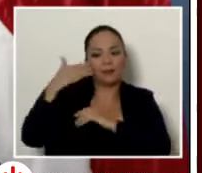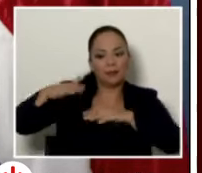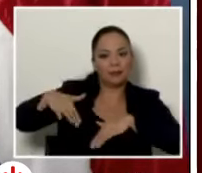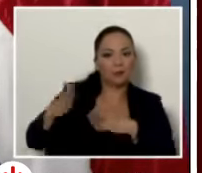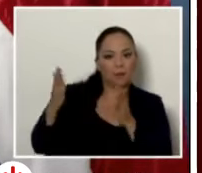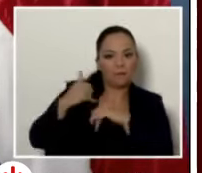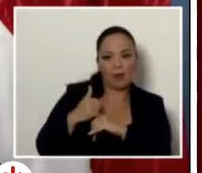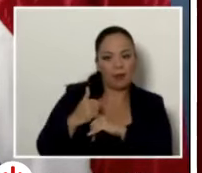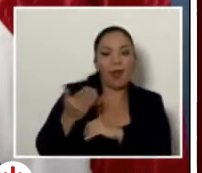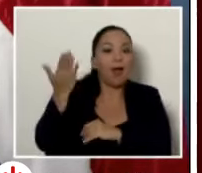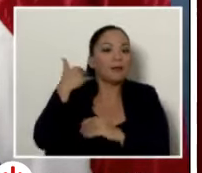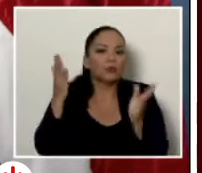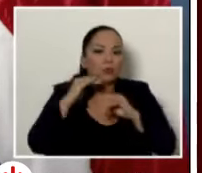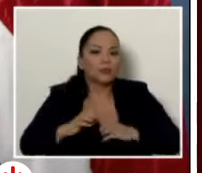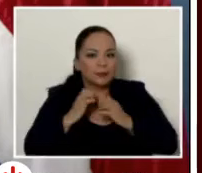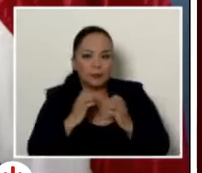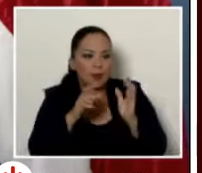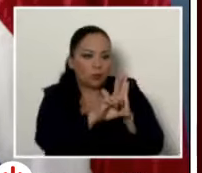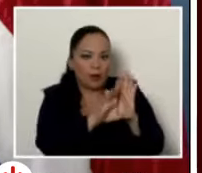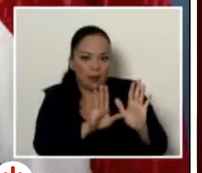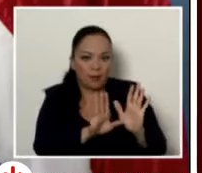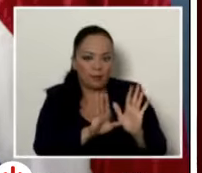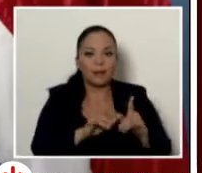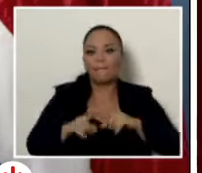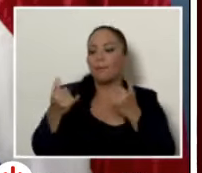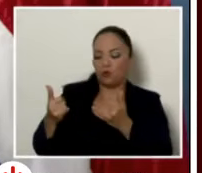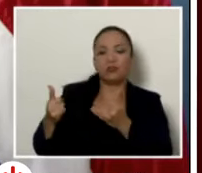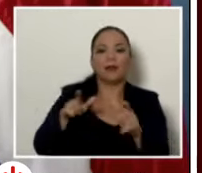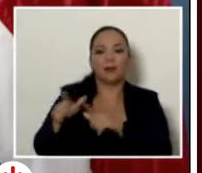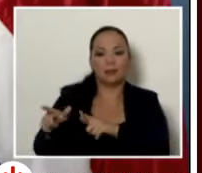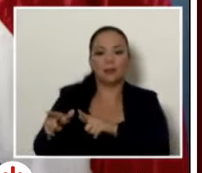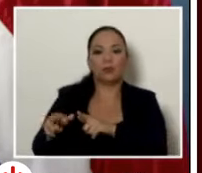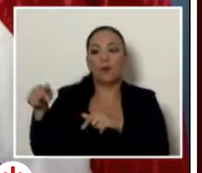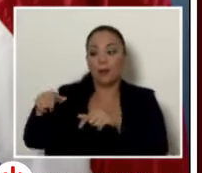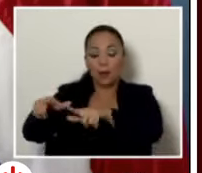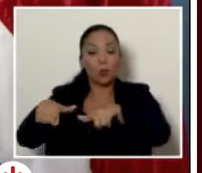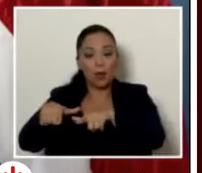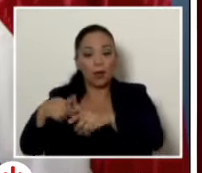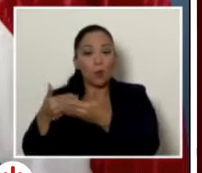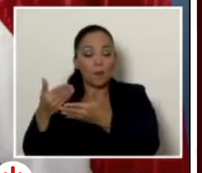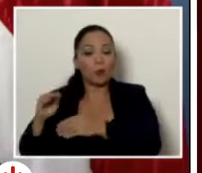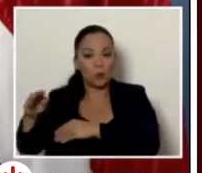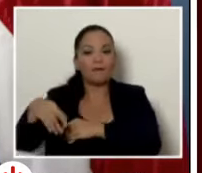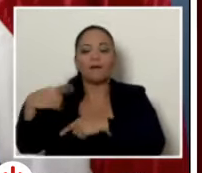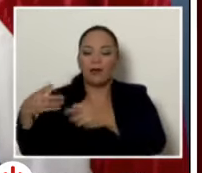porque no había un marco legal para hacer las expropiaciones que faltan en la culebra y eso